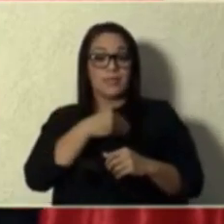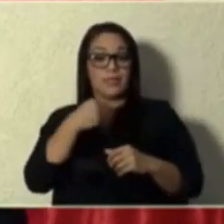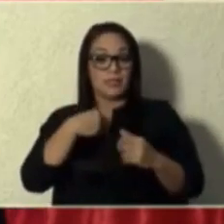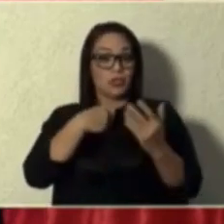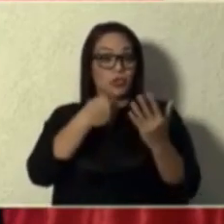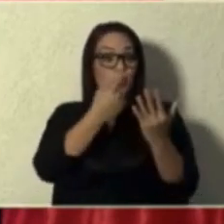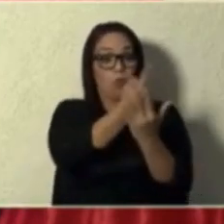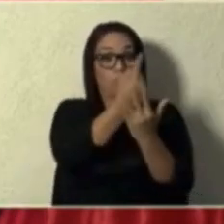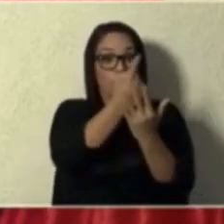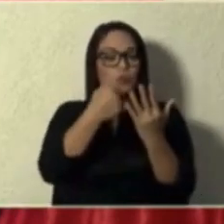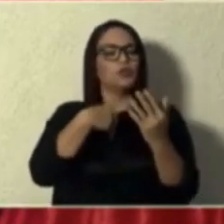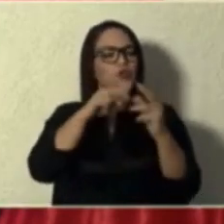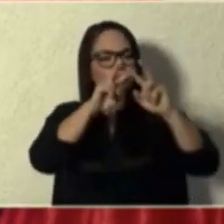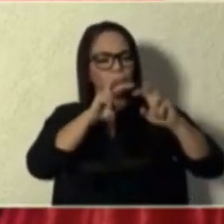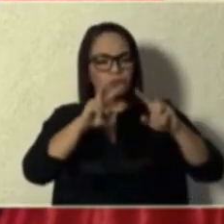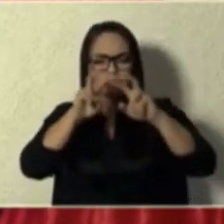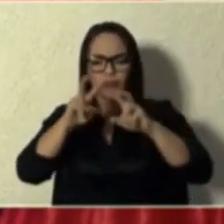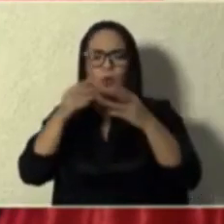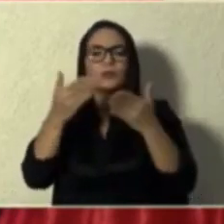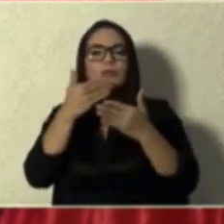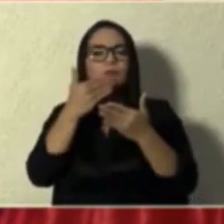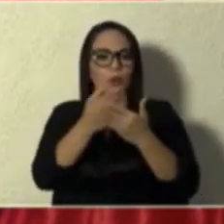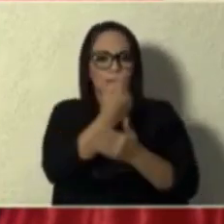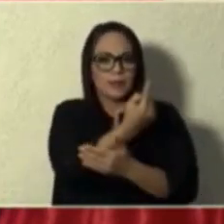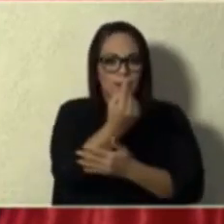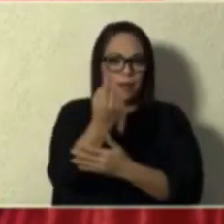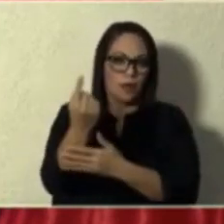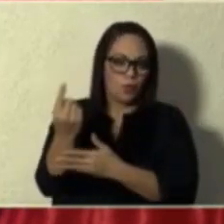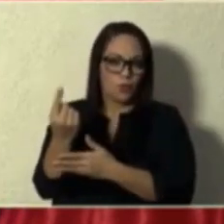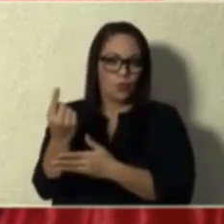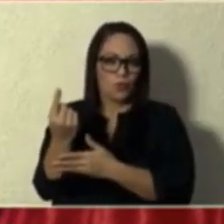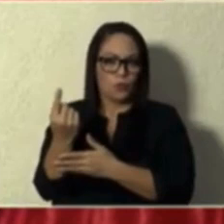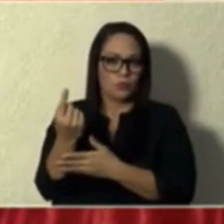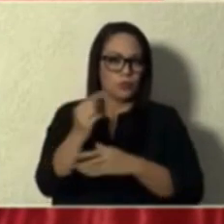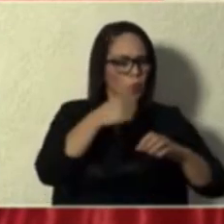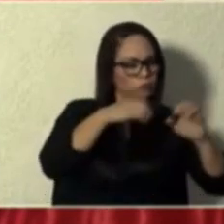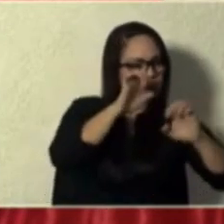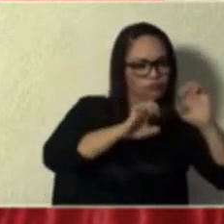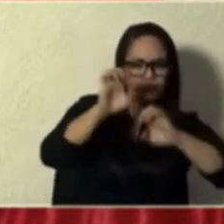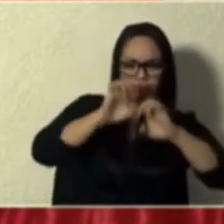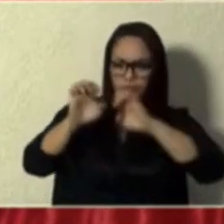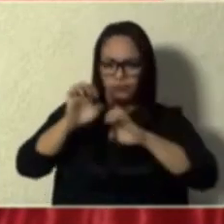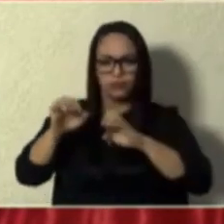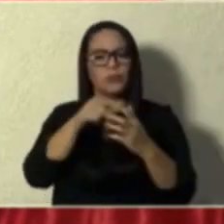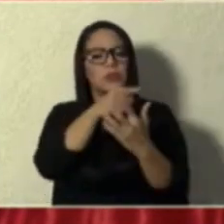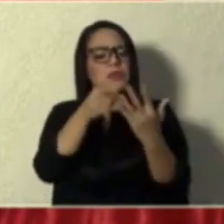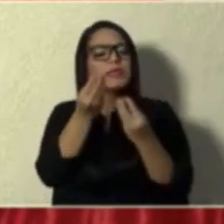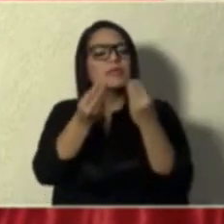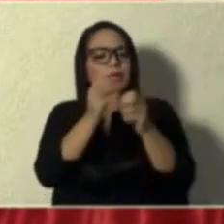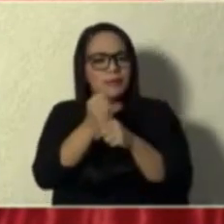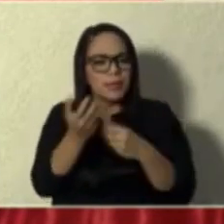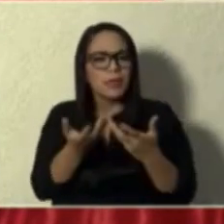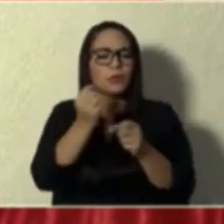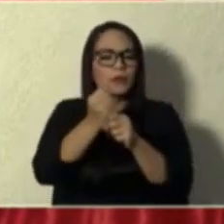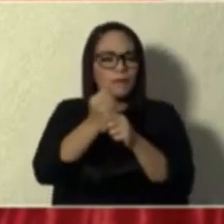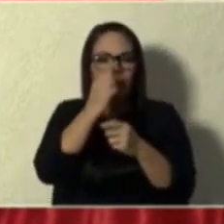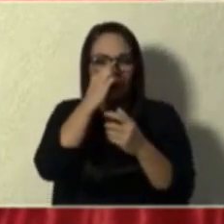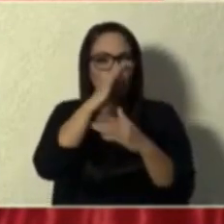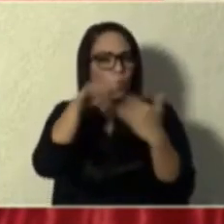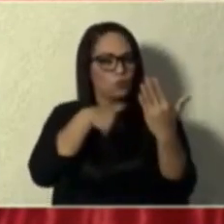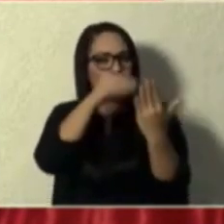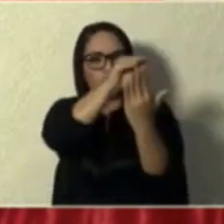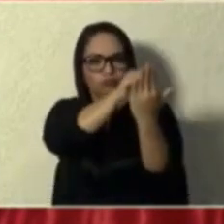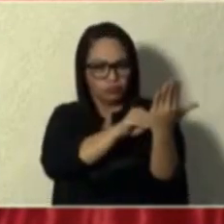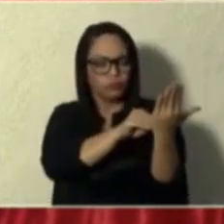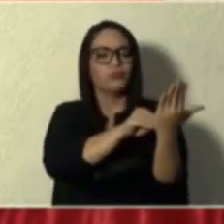doña Jocelyn, de las cosas buenas que han hecho, las que están haciendo y las que están pendientes. Y como